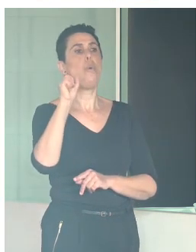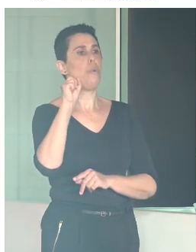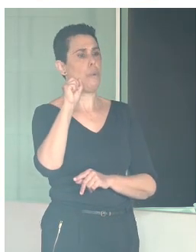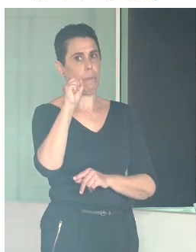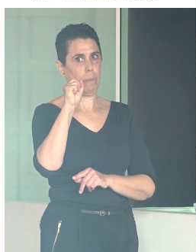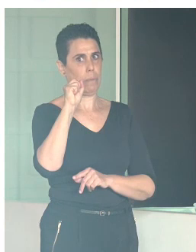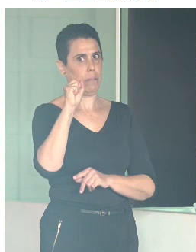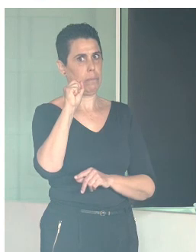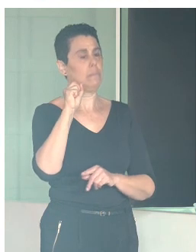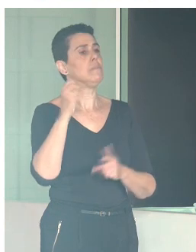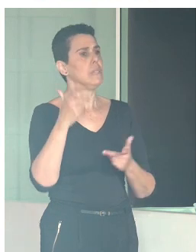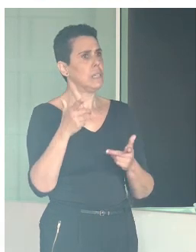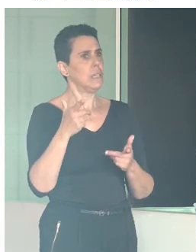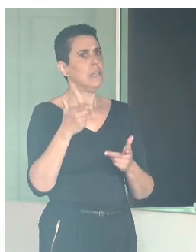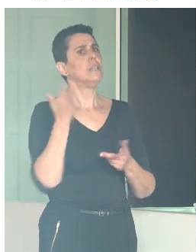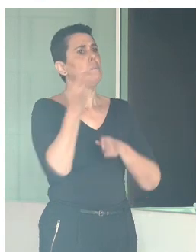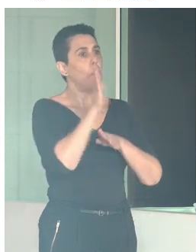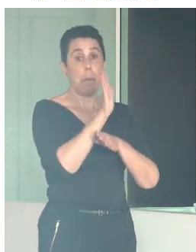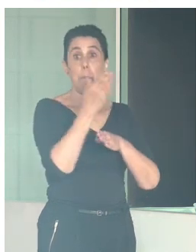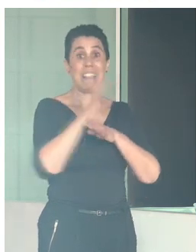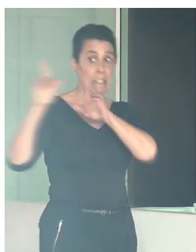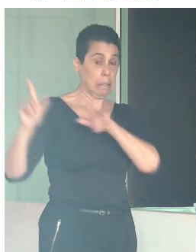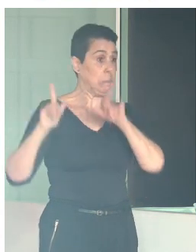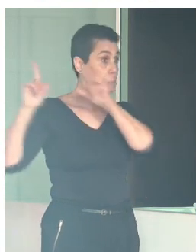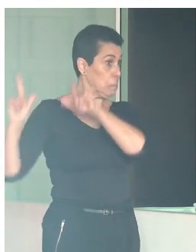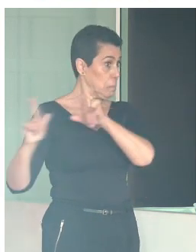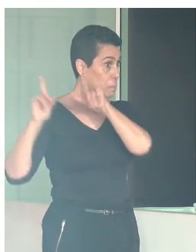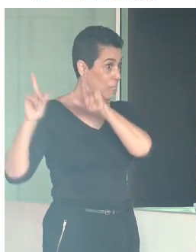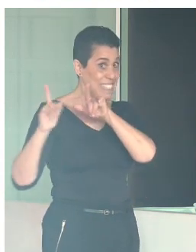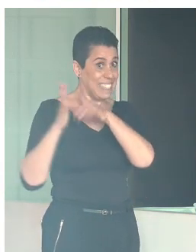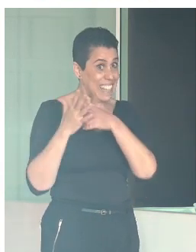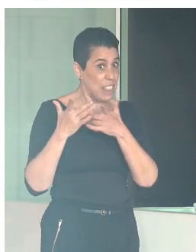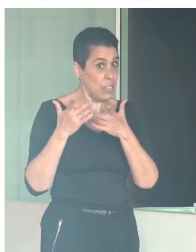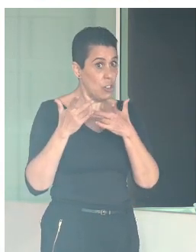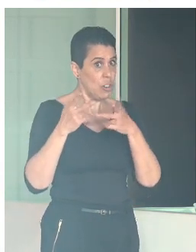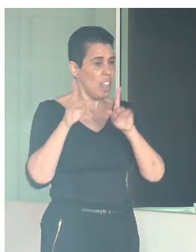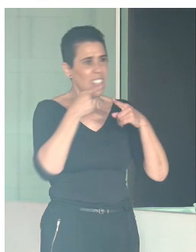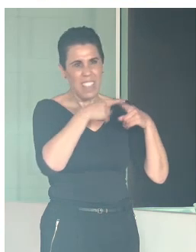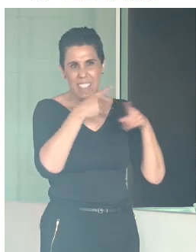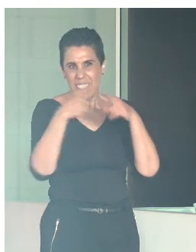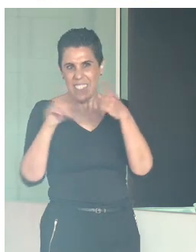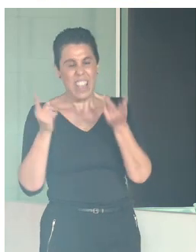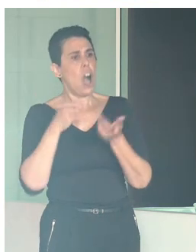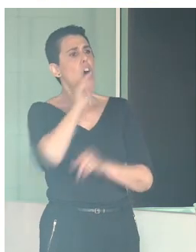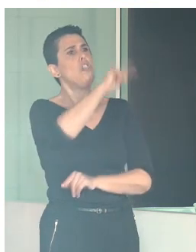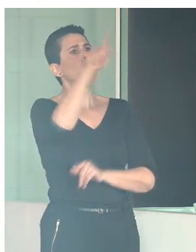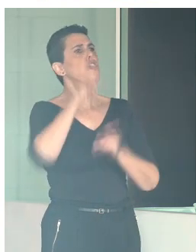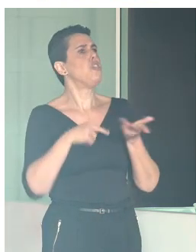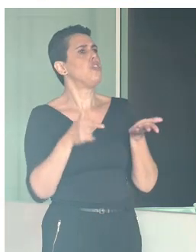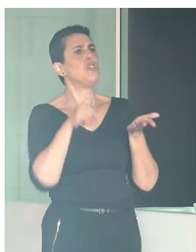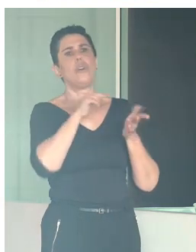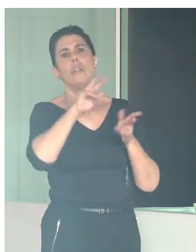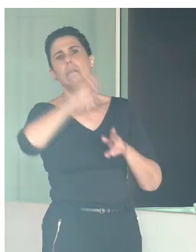tener diferentes presentaciones que hemos querido que sean de diferentes tipologías de sitios patrimonio mundial. La accesibilidad